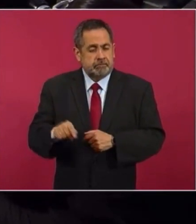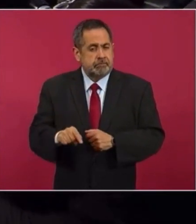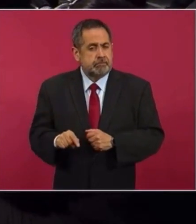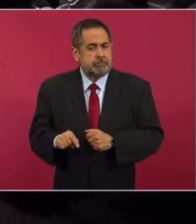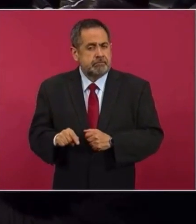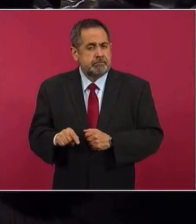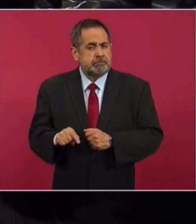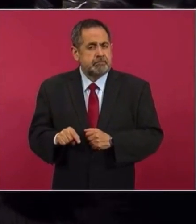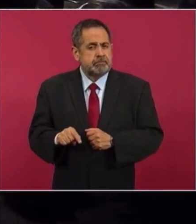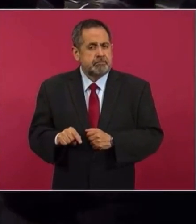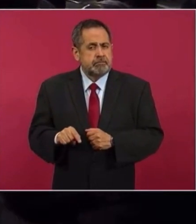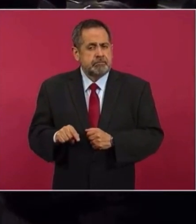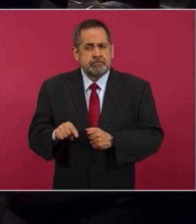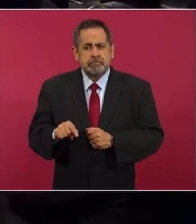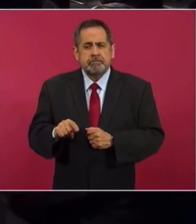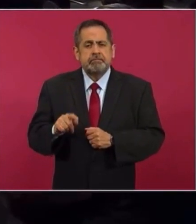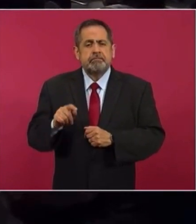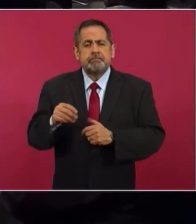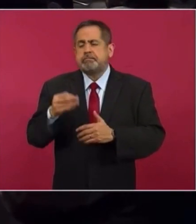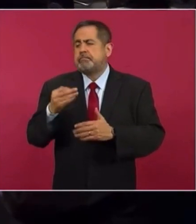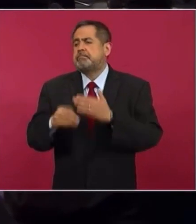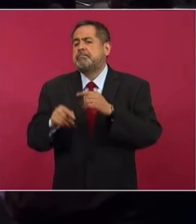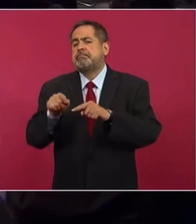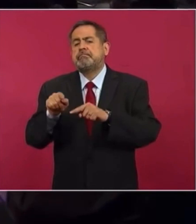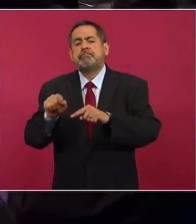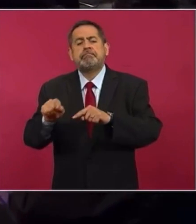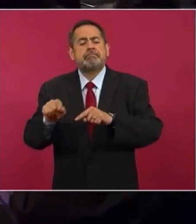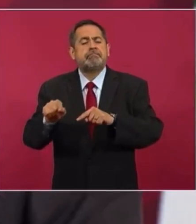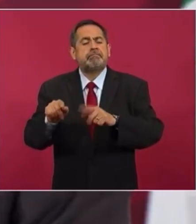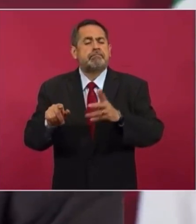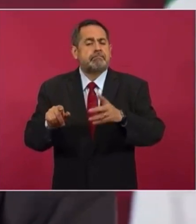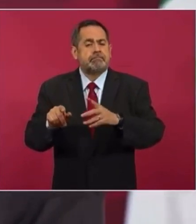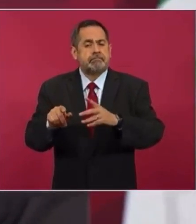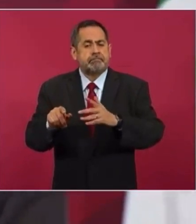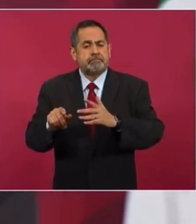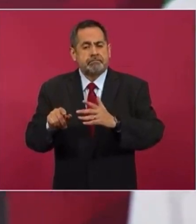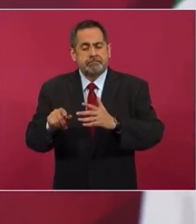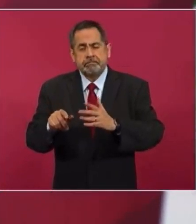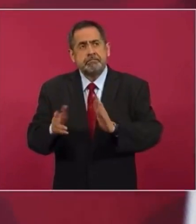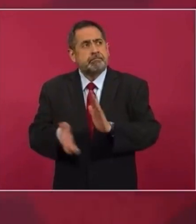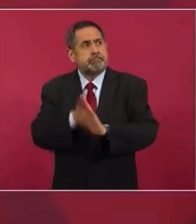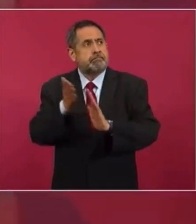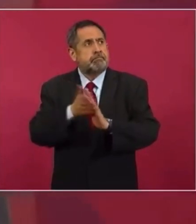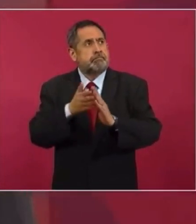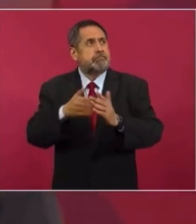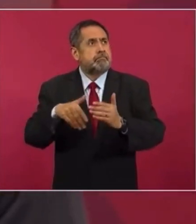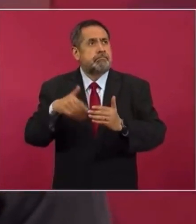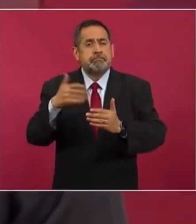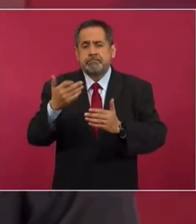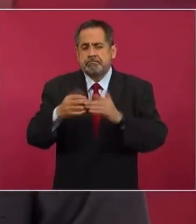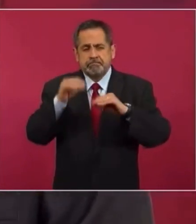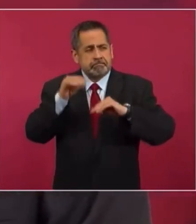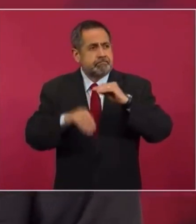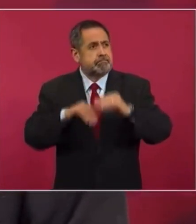obras que tenemos en proceso, las carreteras